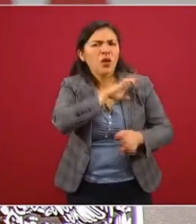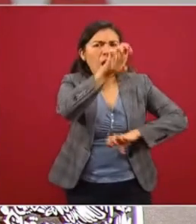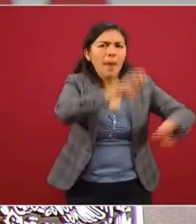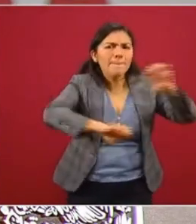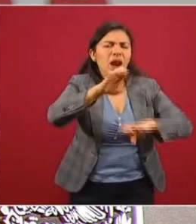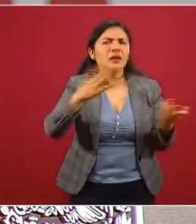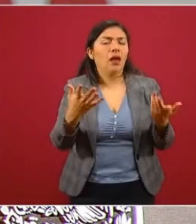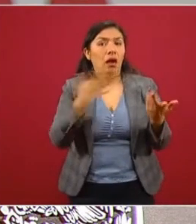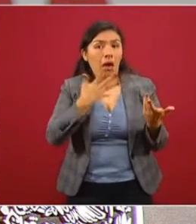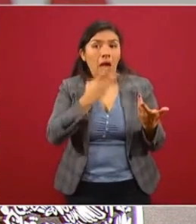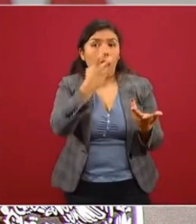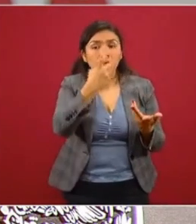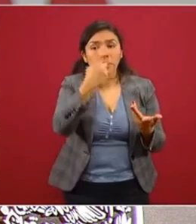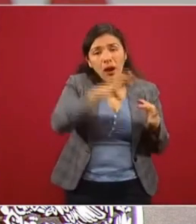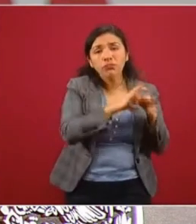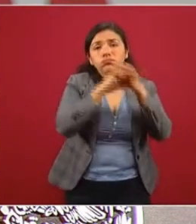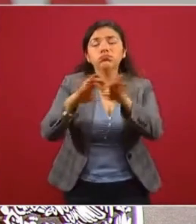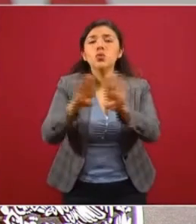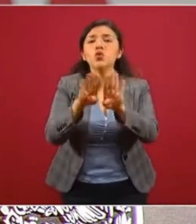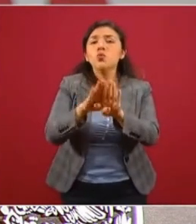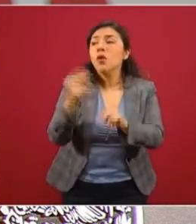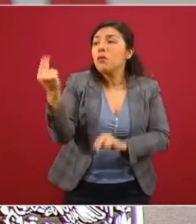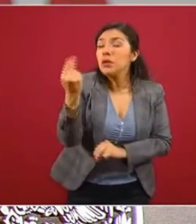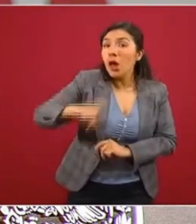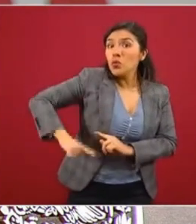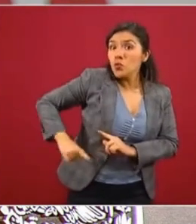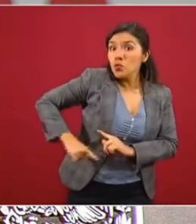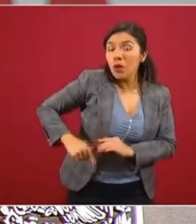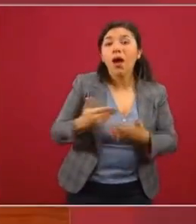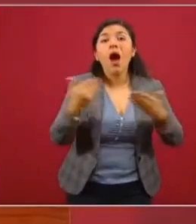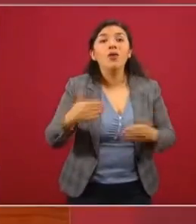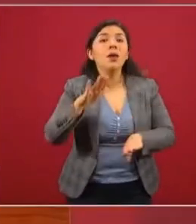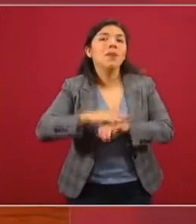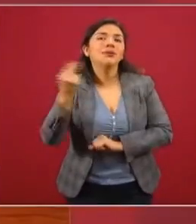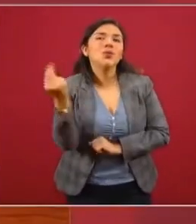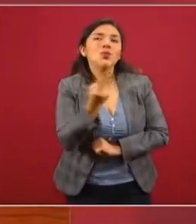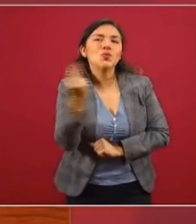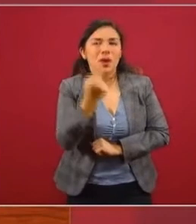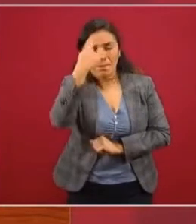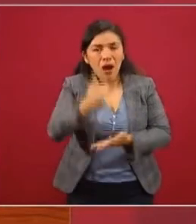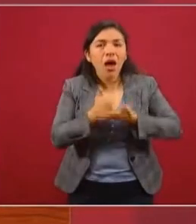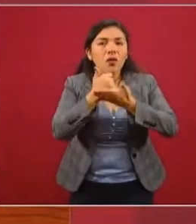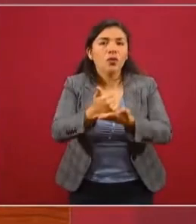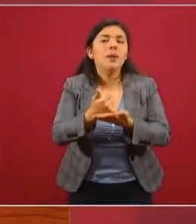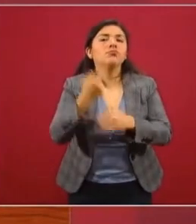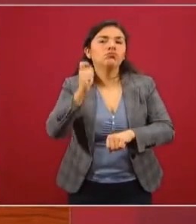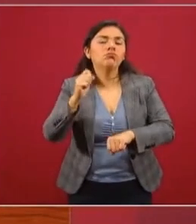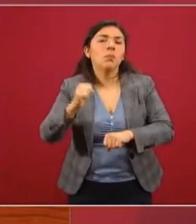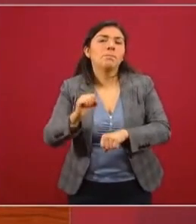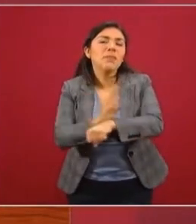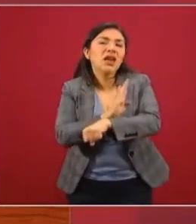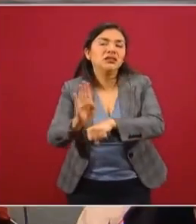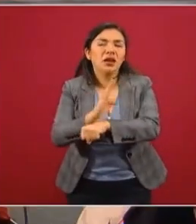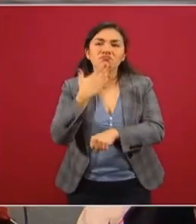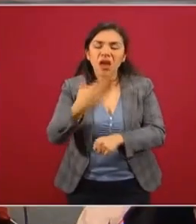estratégicamente hacia las necesidades del Estado. Claro, ahora con esta preeminencia de favorecer el bienestar social y,